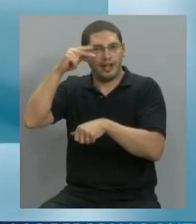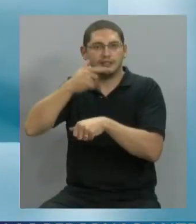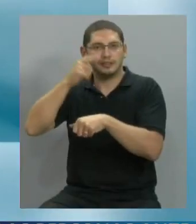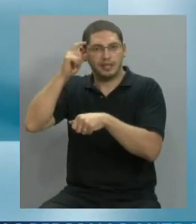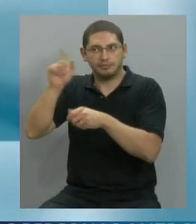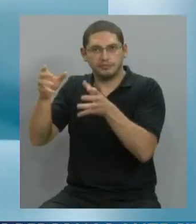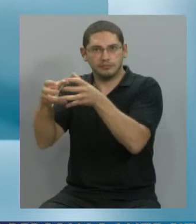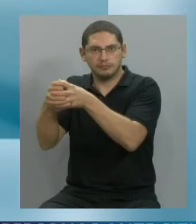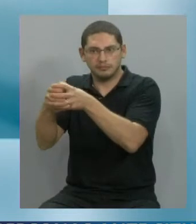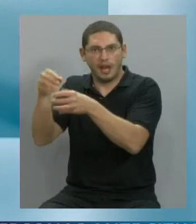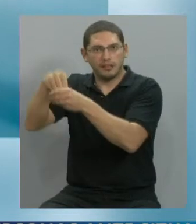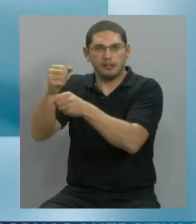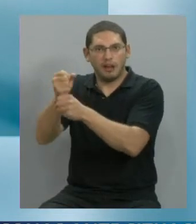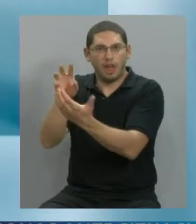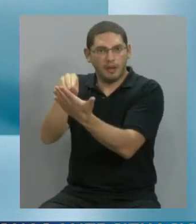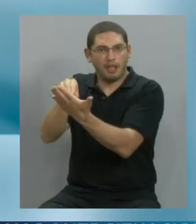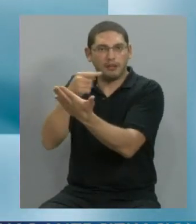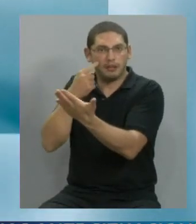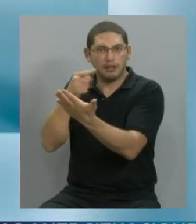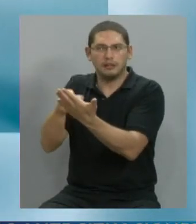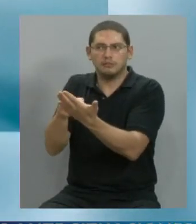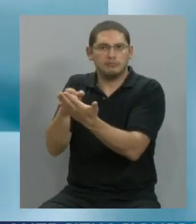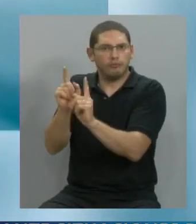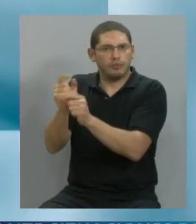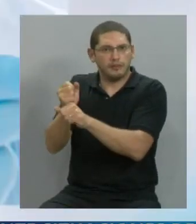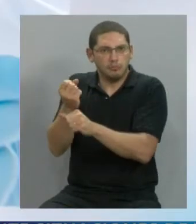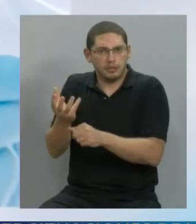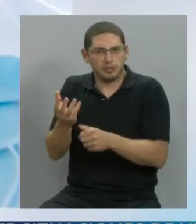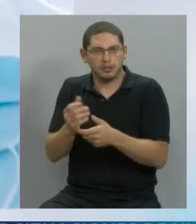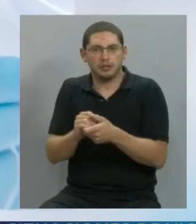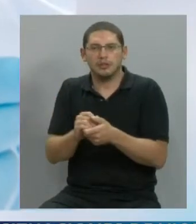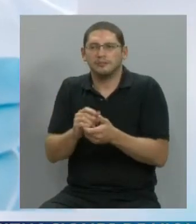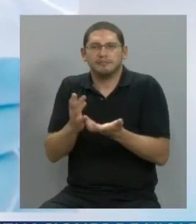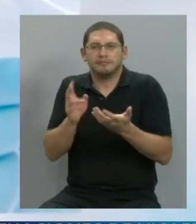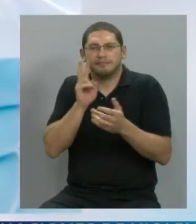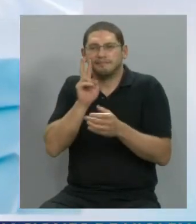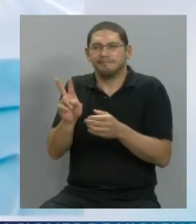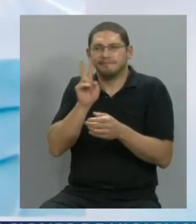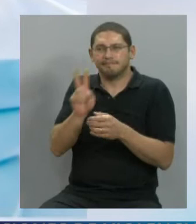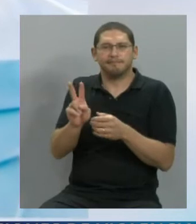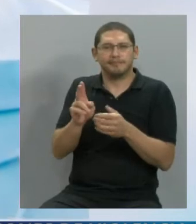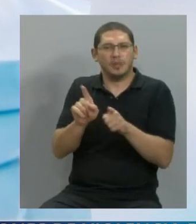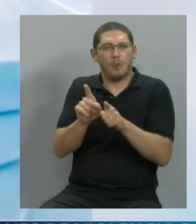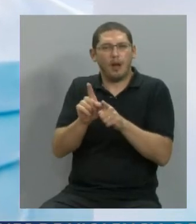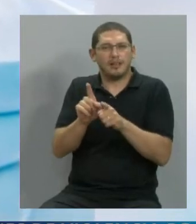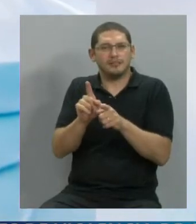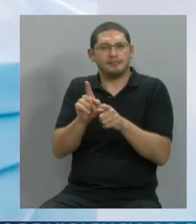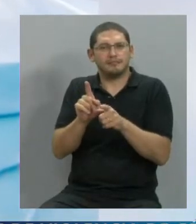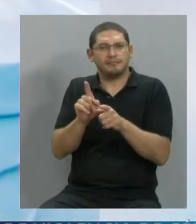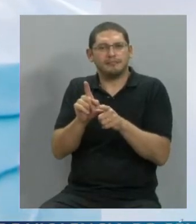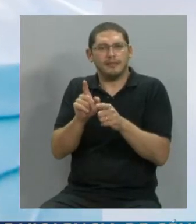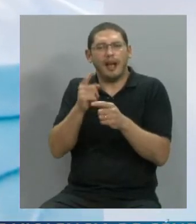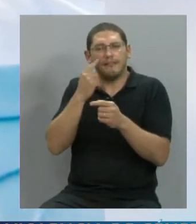Podría nombrarte tan corporativo y es tan cerrado, es tan macabro el mundo de cuando uno comienza a investigar